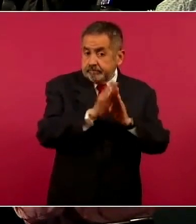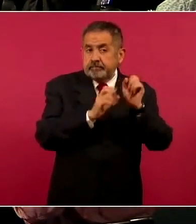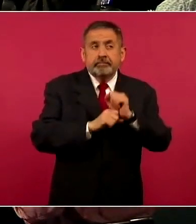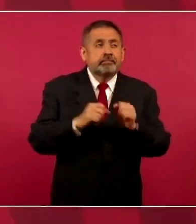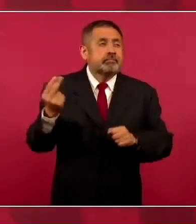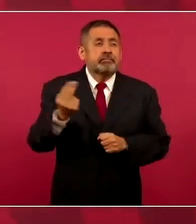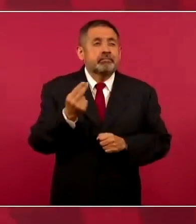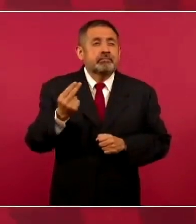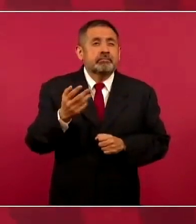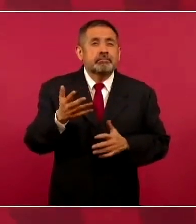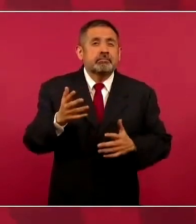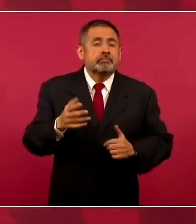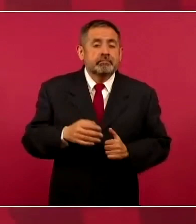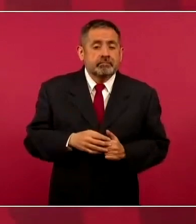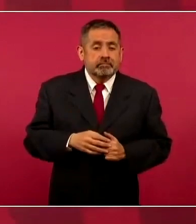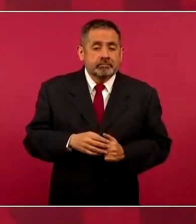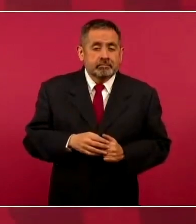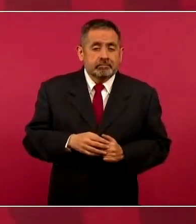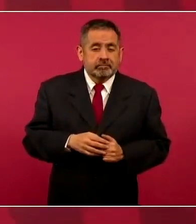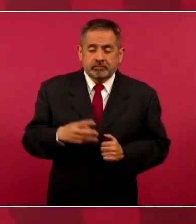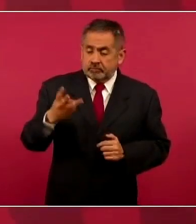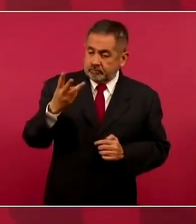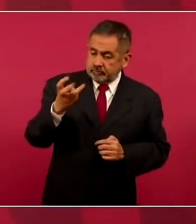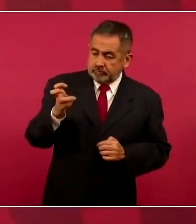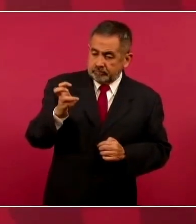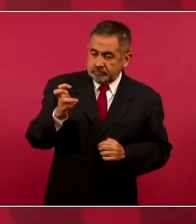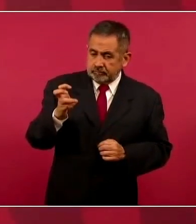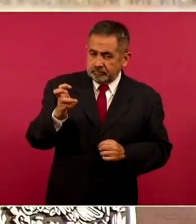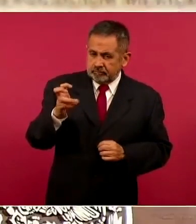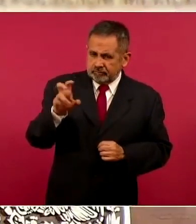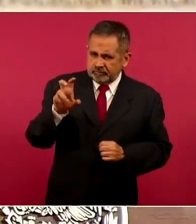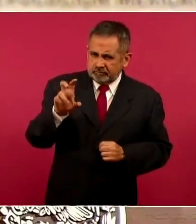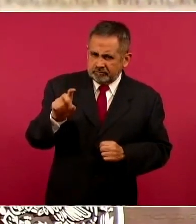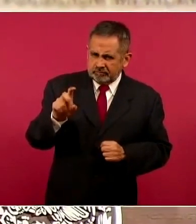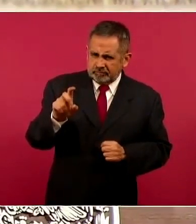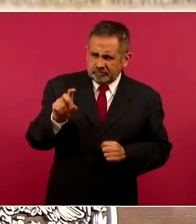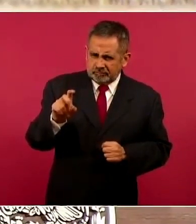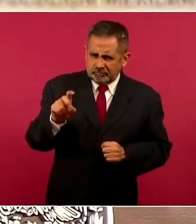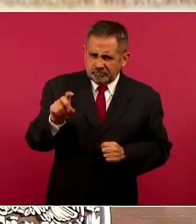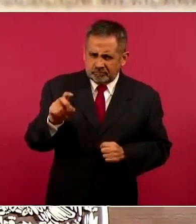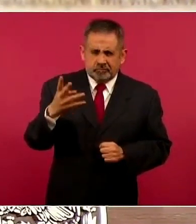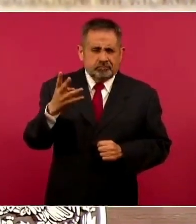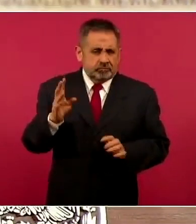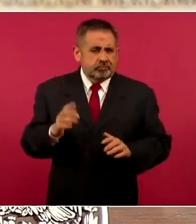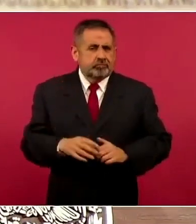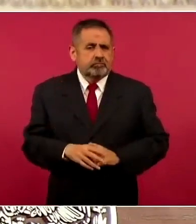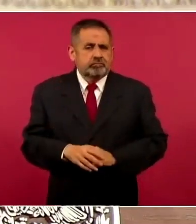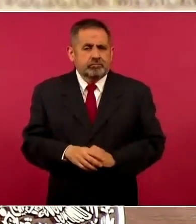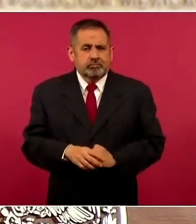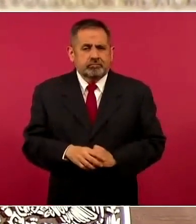se requieren 334,